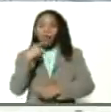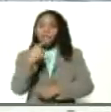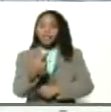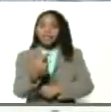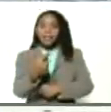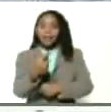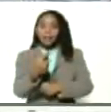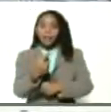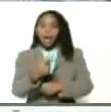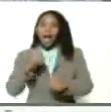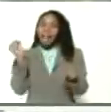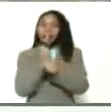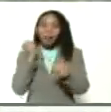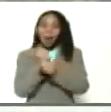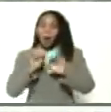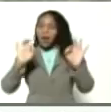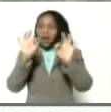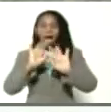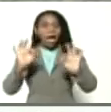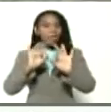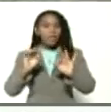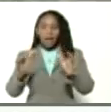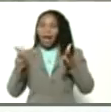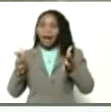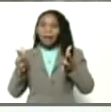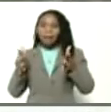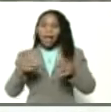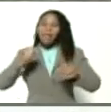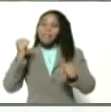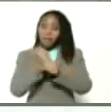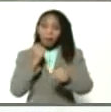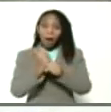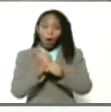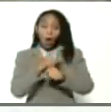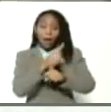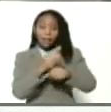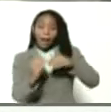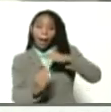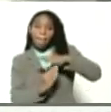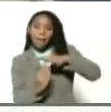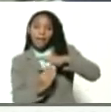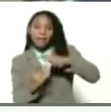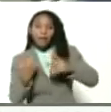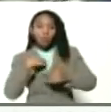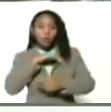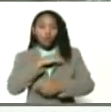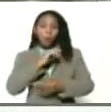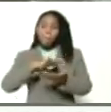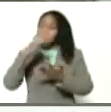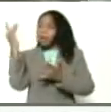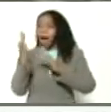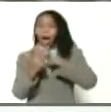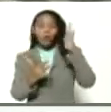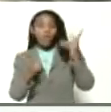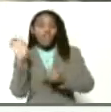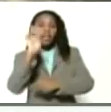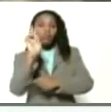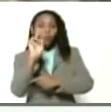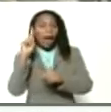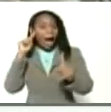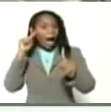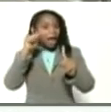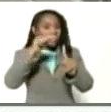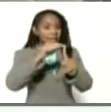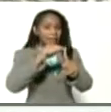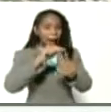Vázquez, al trabajo nadie le gana. El trabajo es la base de nuestros milagros y Venezuela va hacia un milagro